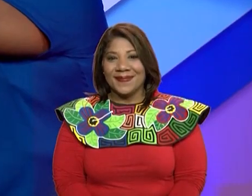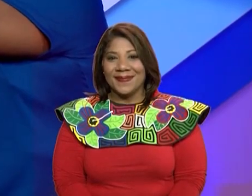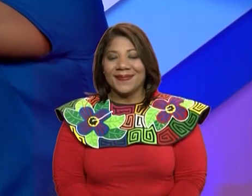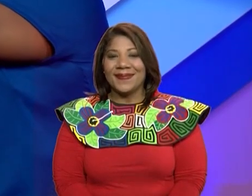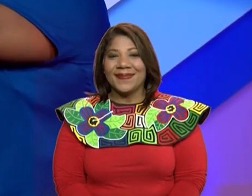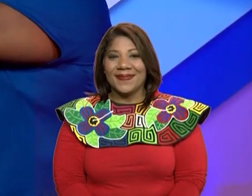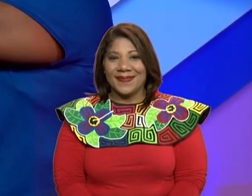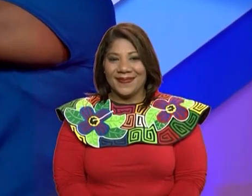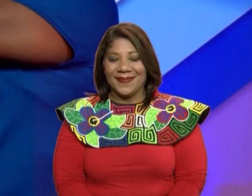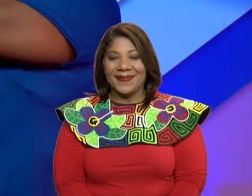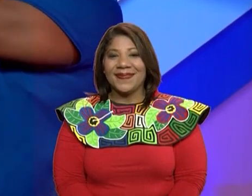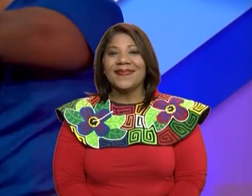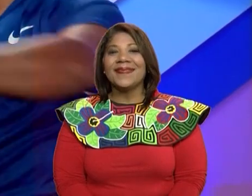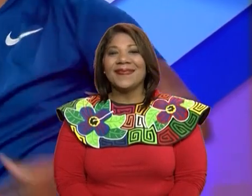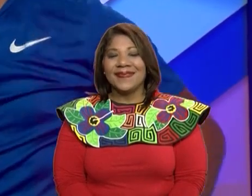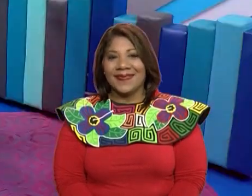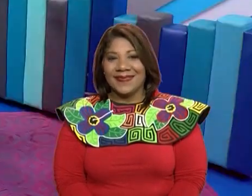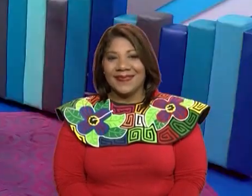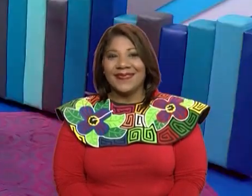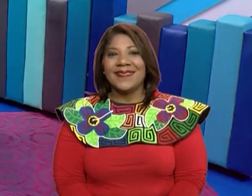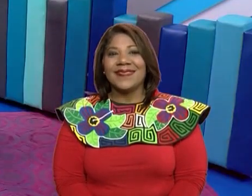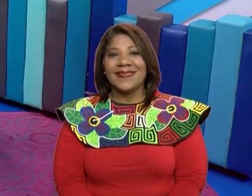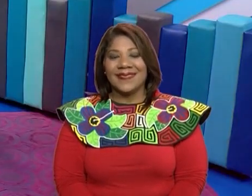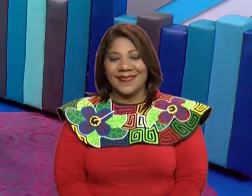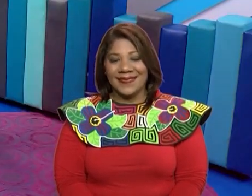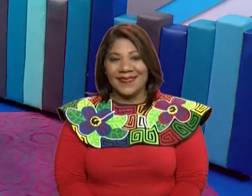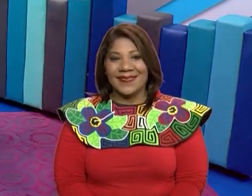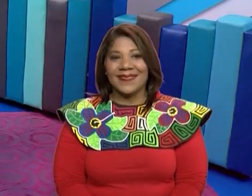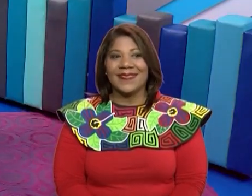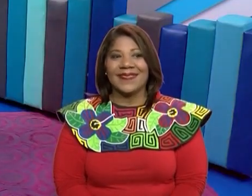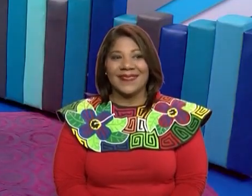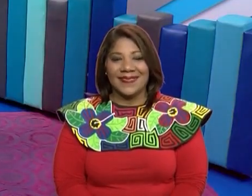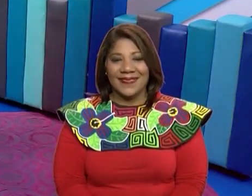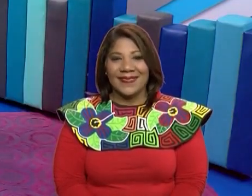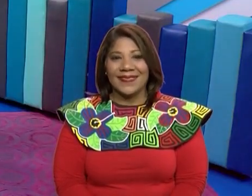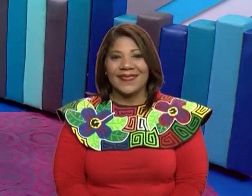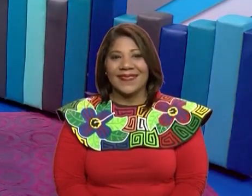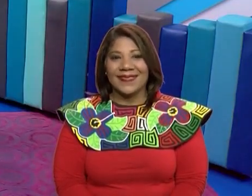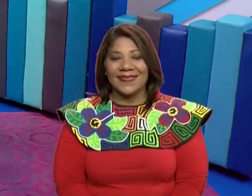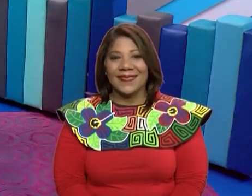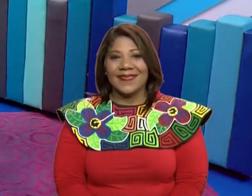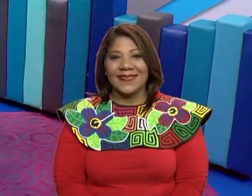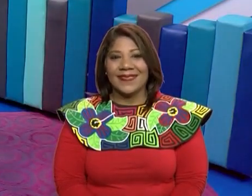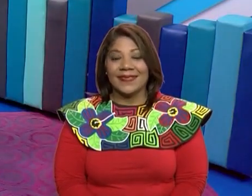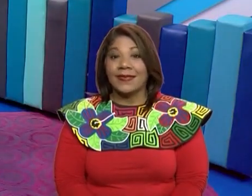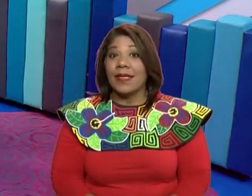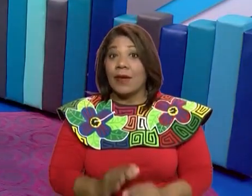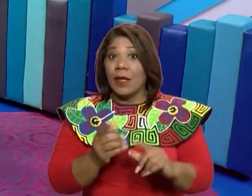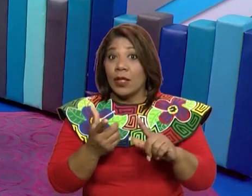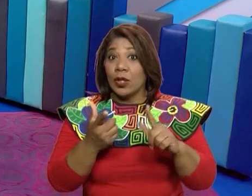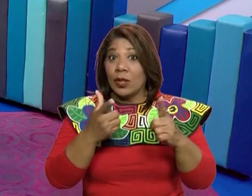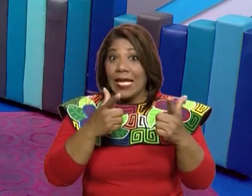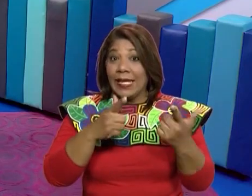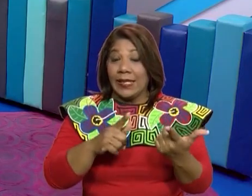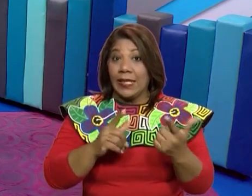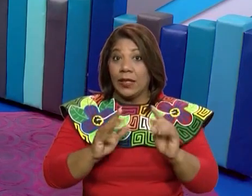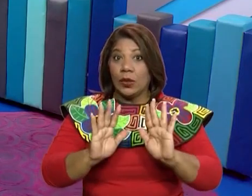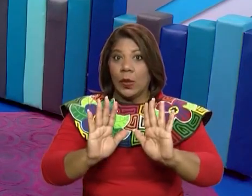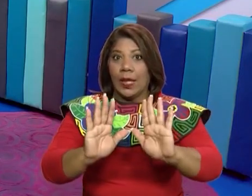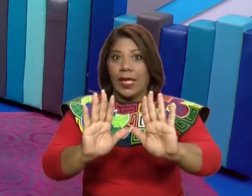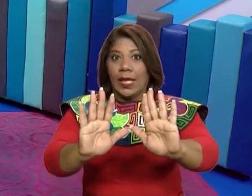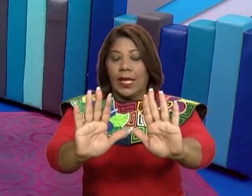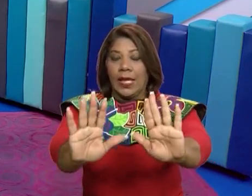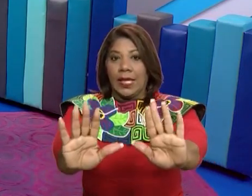4, 5, 6, excelente. Ya después de haber hecho este estiramiento, vamos a hacer un leve